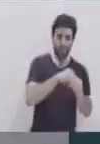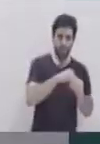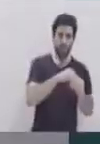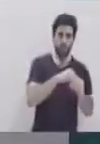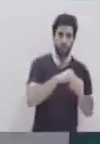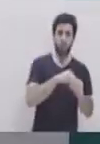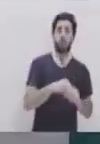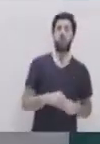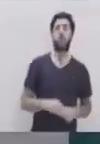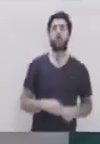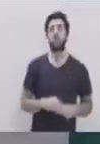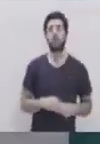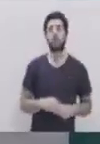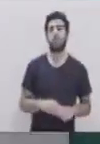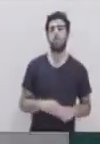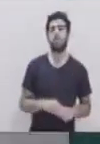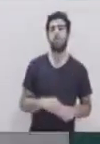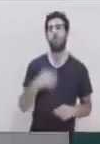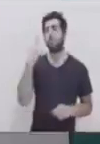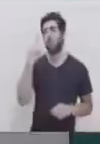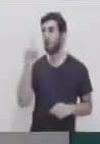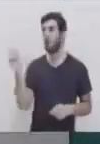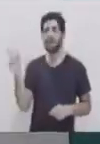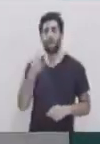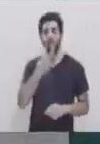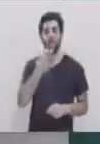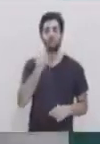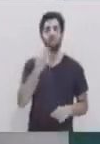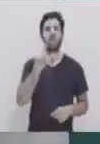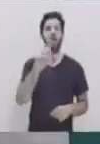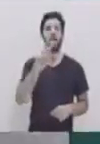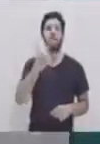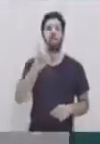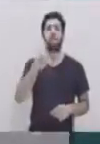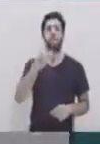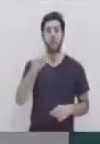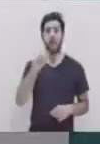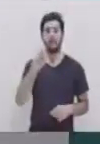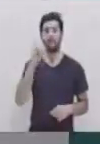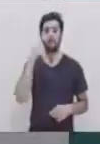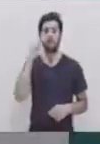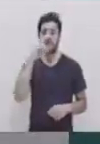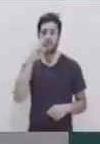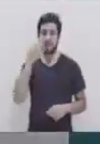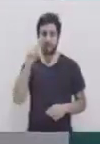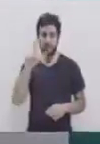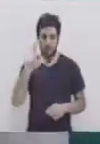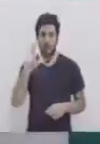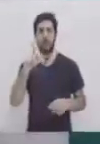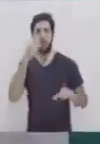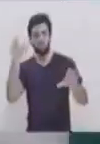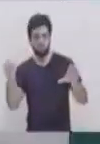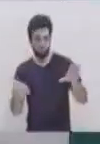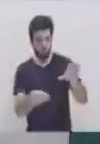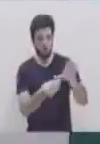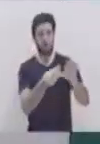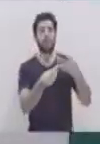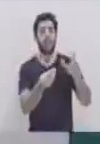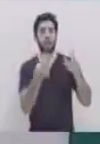izquierdo por medio de la válvula mitral, suben por la válvula aorta hacia la aorta y el resto del cuerpo.